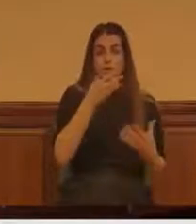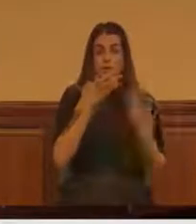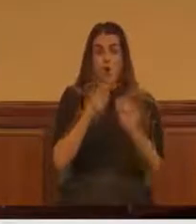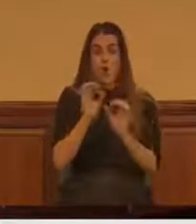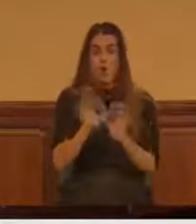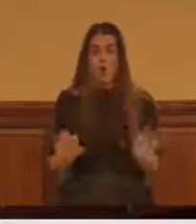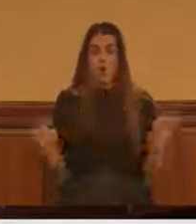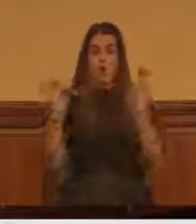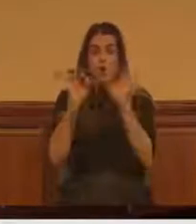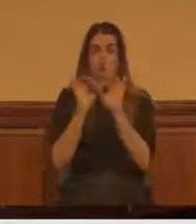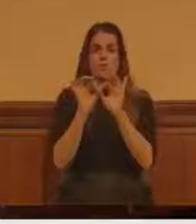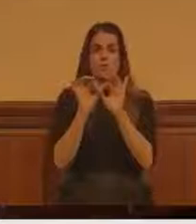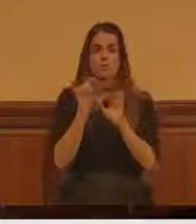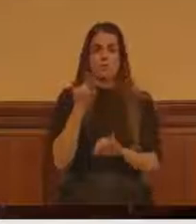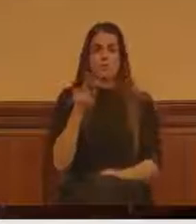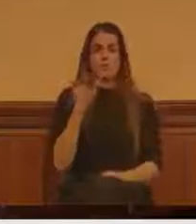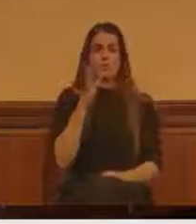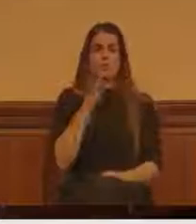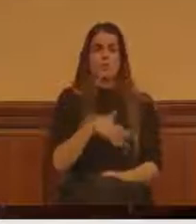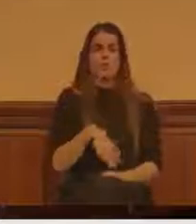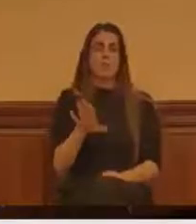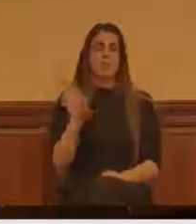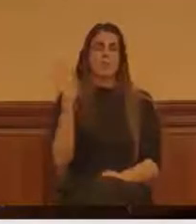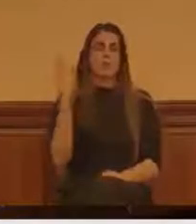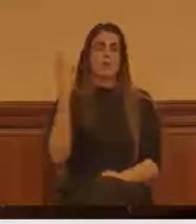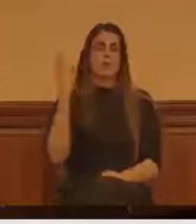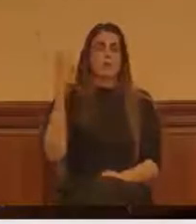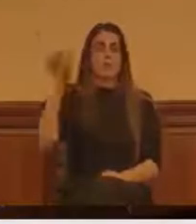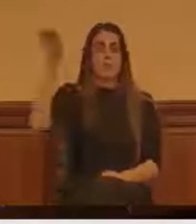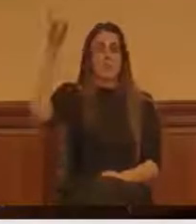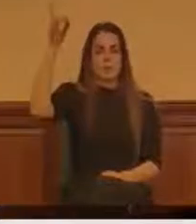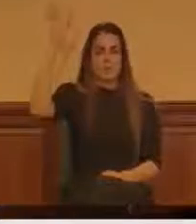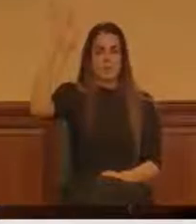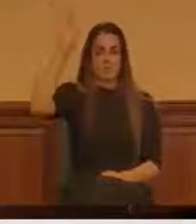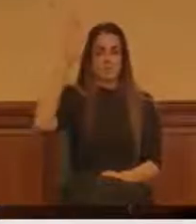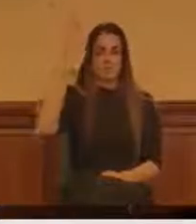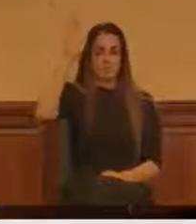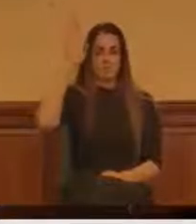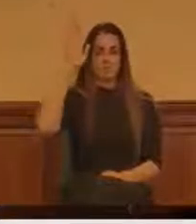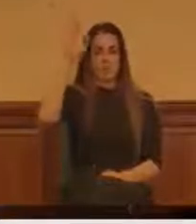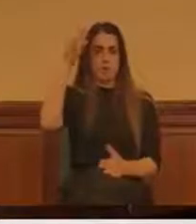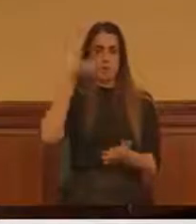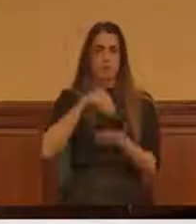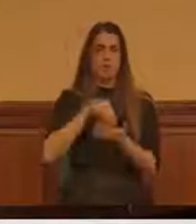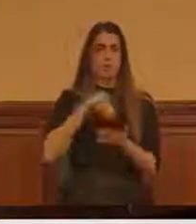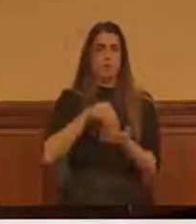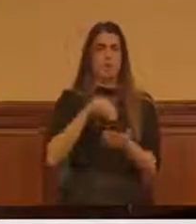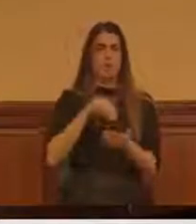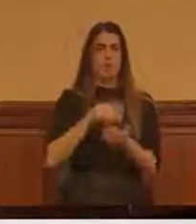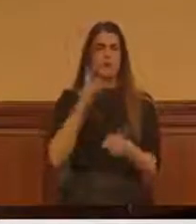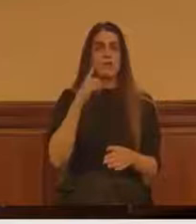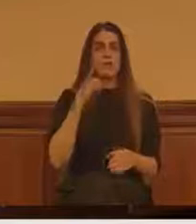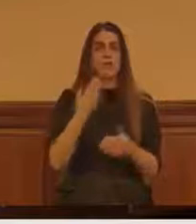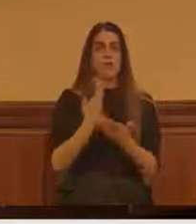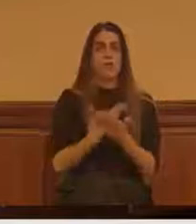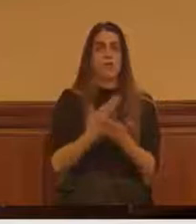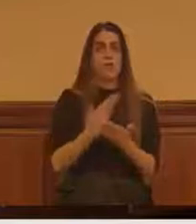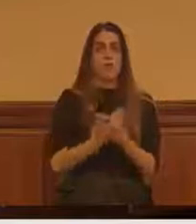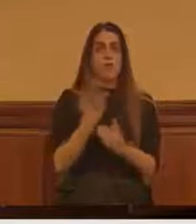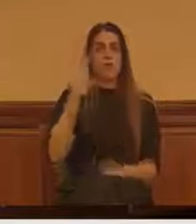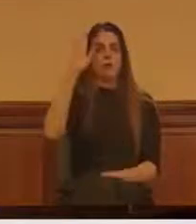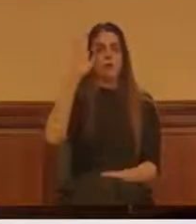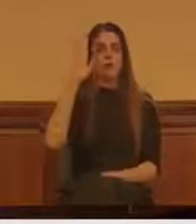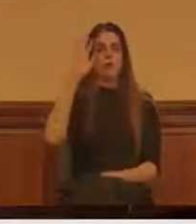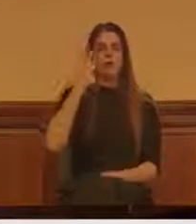levantan mucho la manita para aprobar las propuestas, pero cumplen